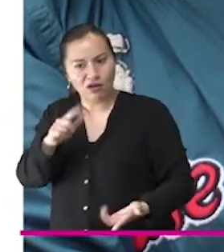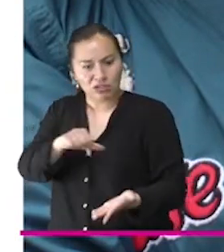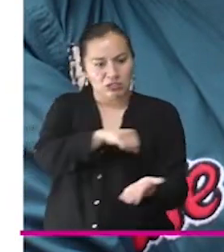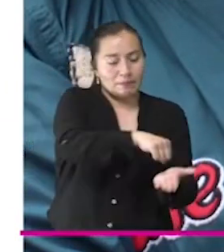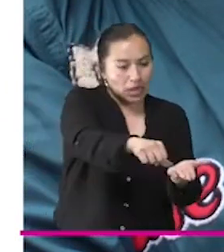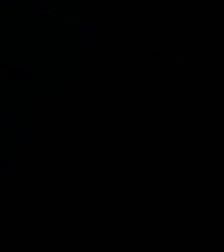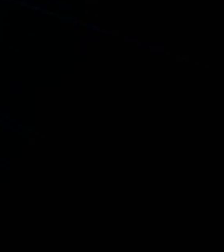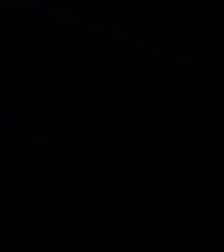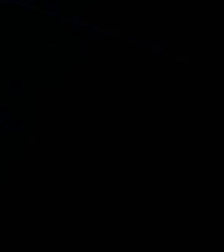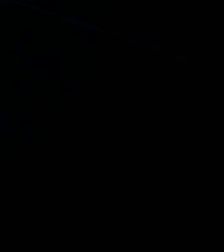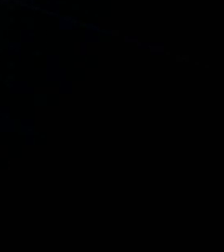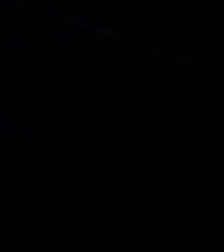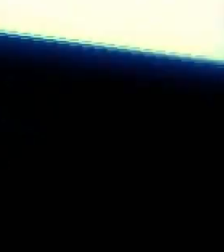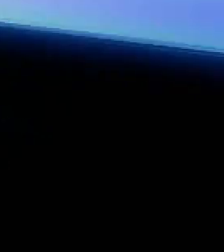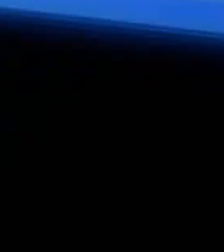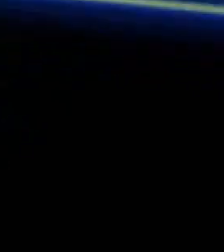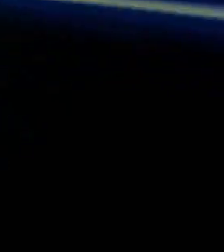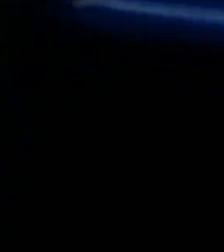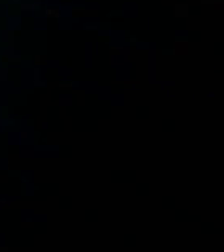más los necesita.